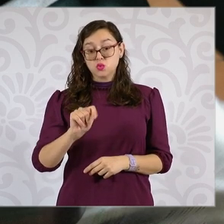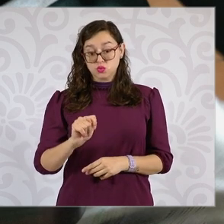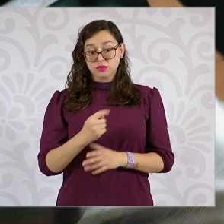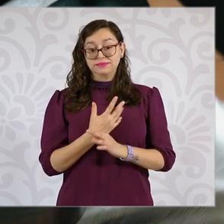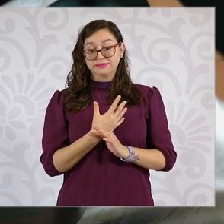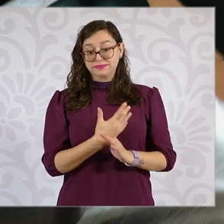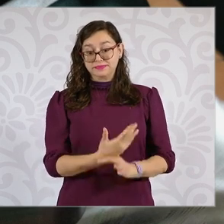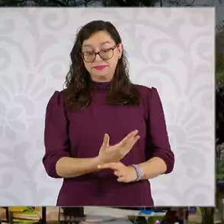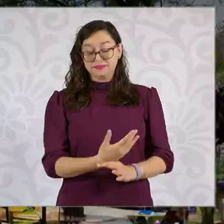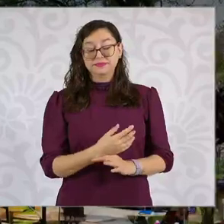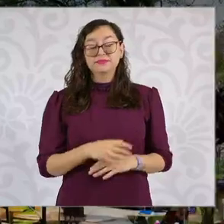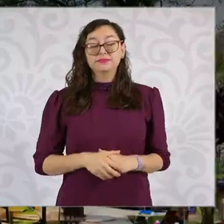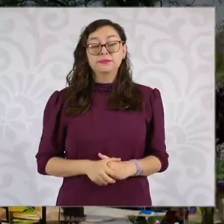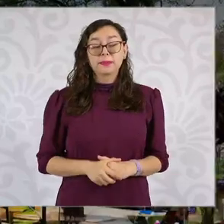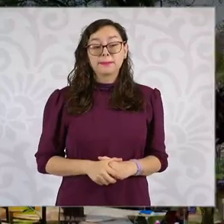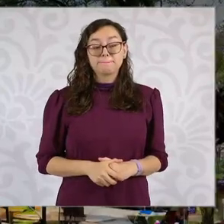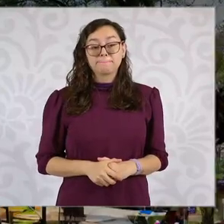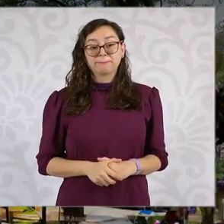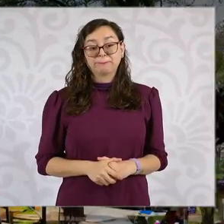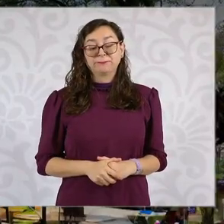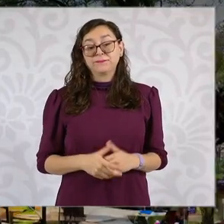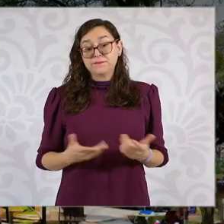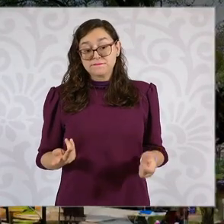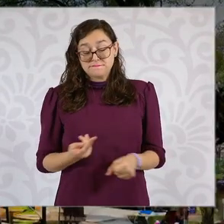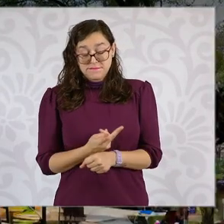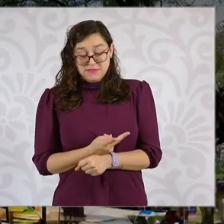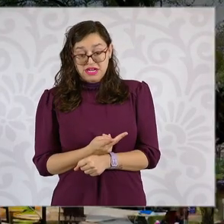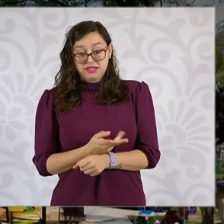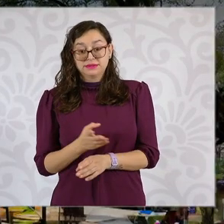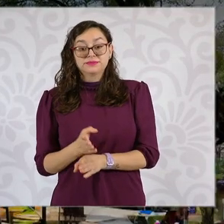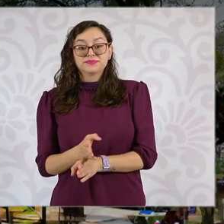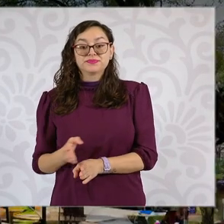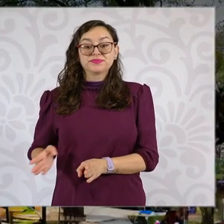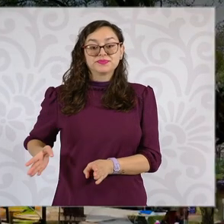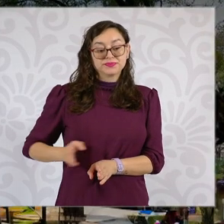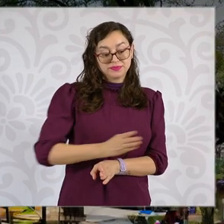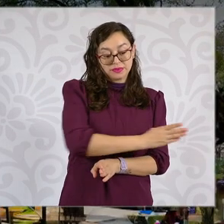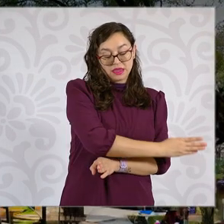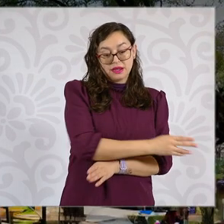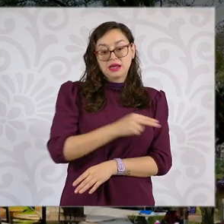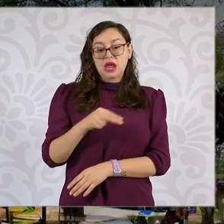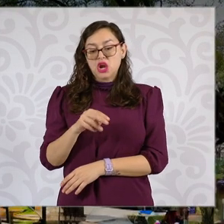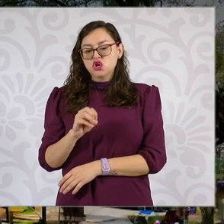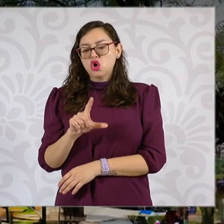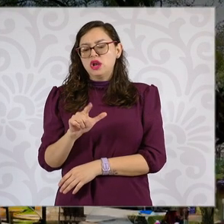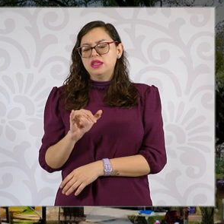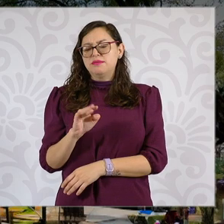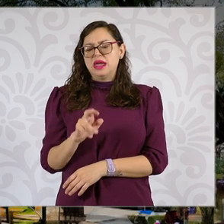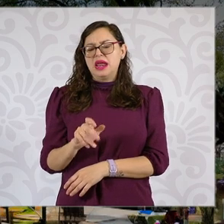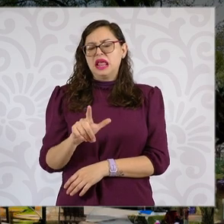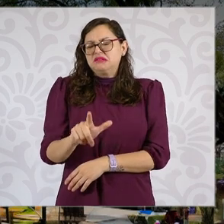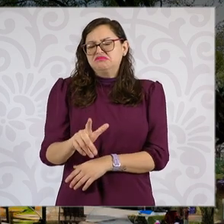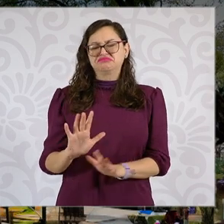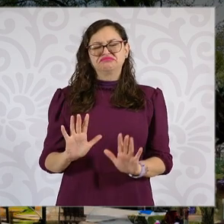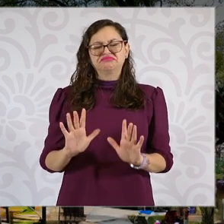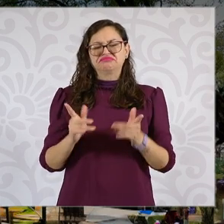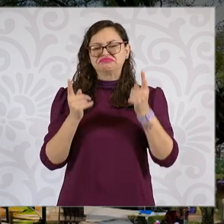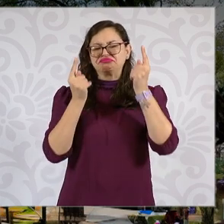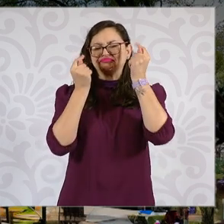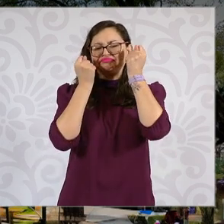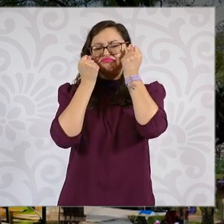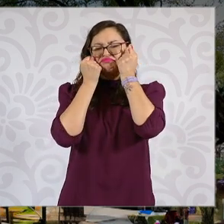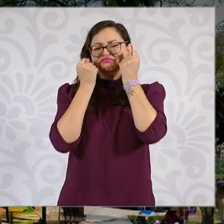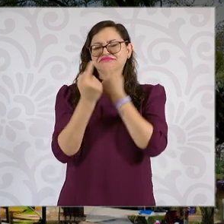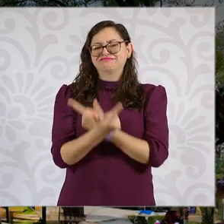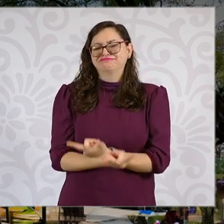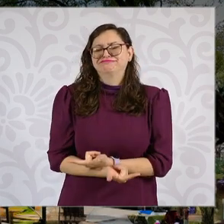¿Qué pasó? Pues que en el periodo neoliberal no les preocupó esta situación, al contrario,